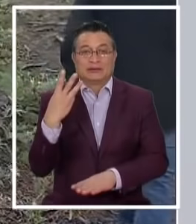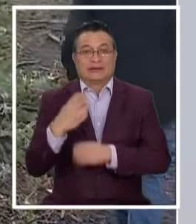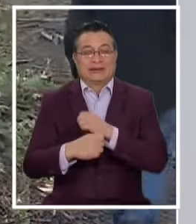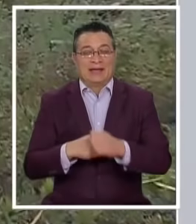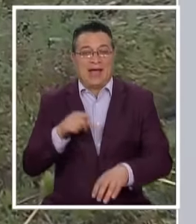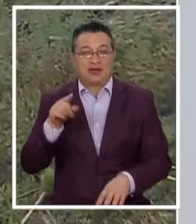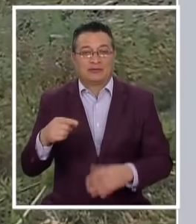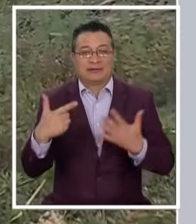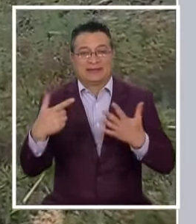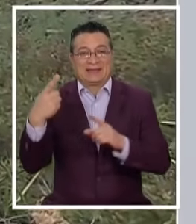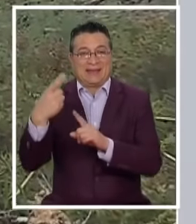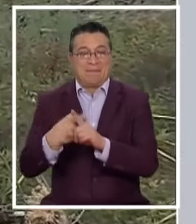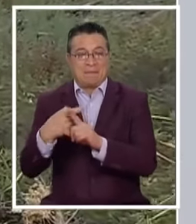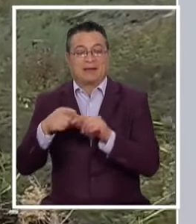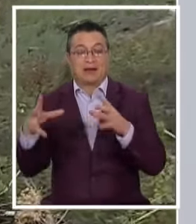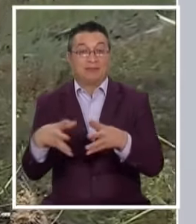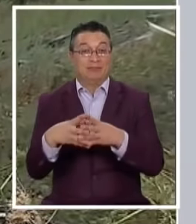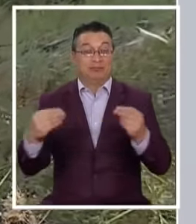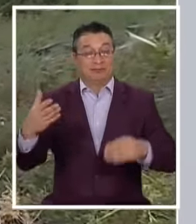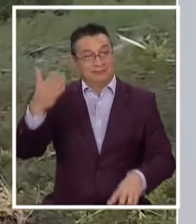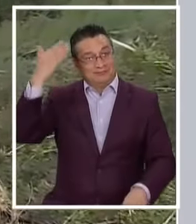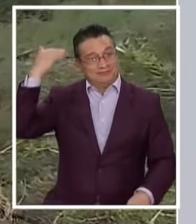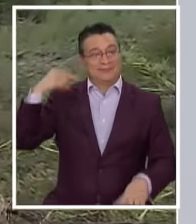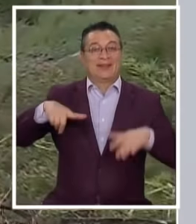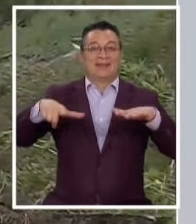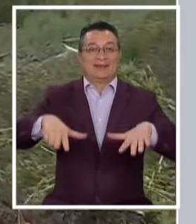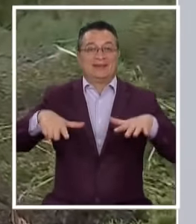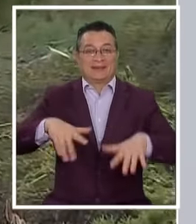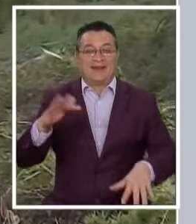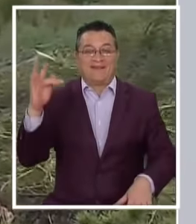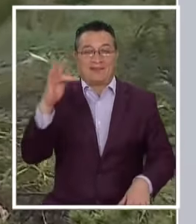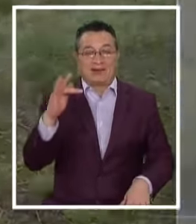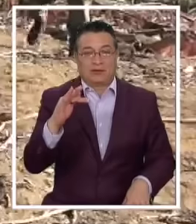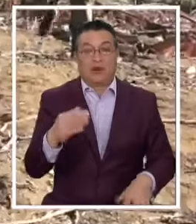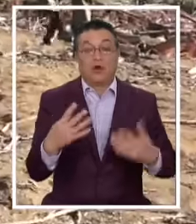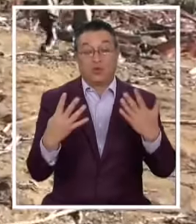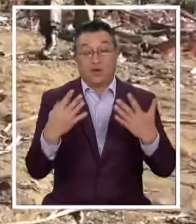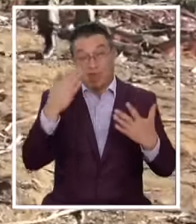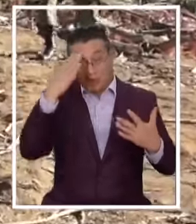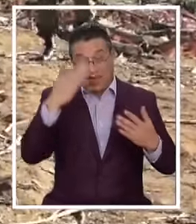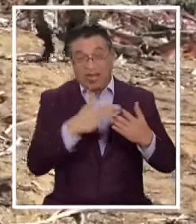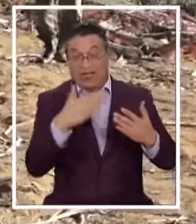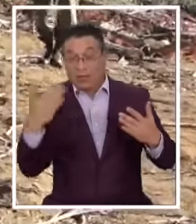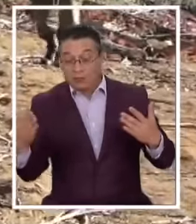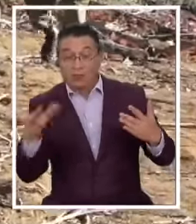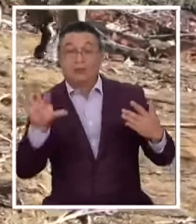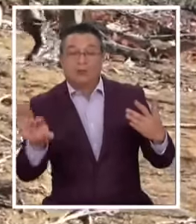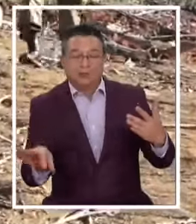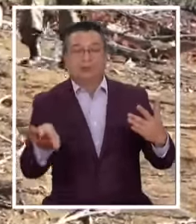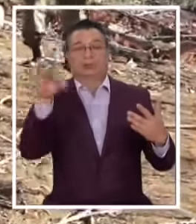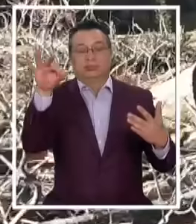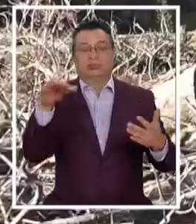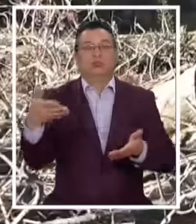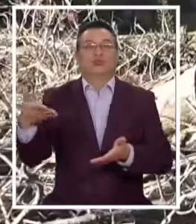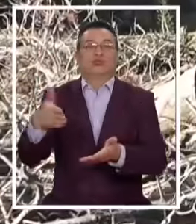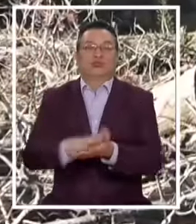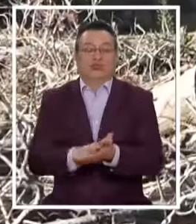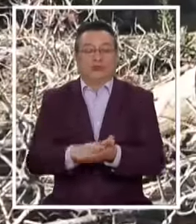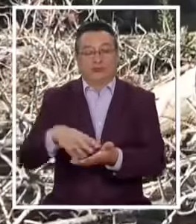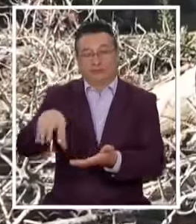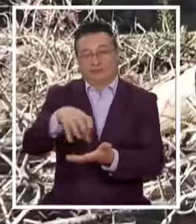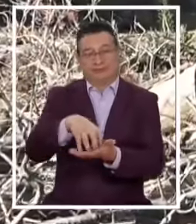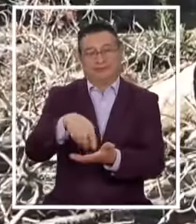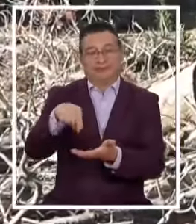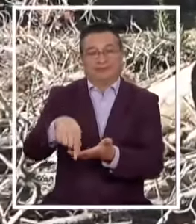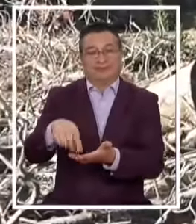años Y siete meses Que desapareció El pasado 17 de febrero Y que nueve días Más tarde Fue encontrado Muerto Fallecido En el sector